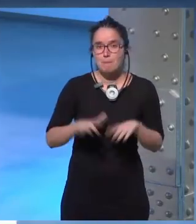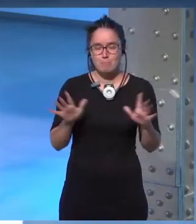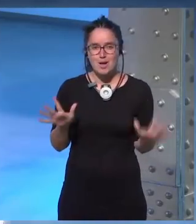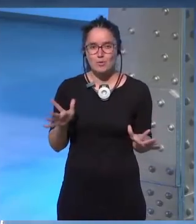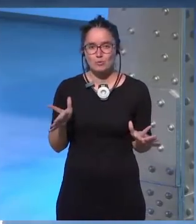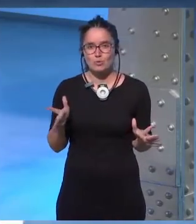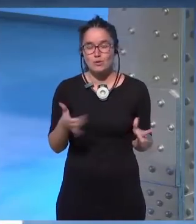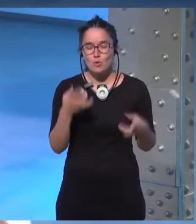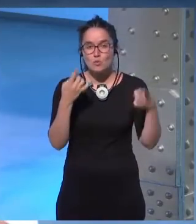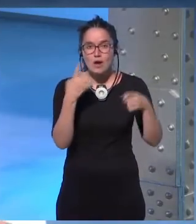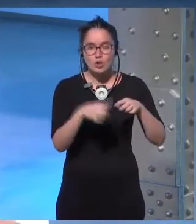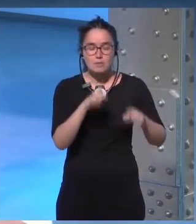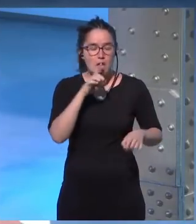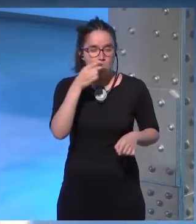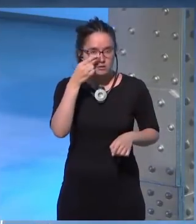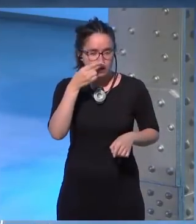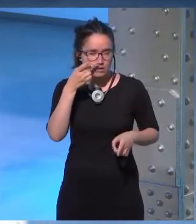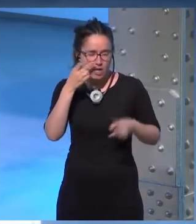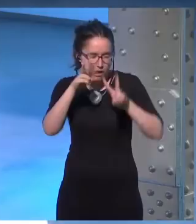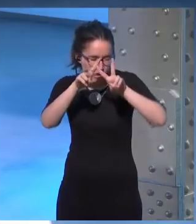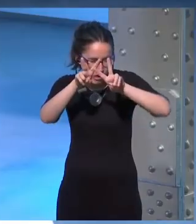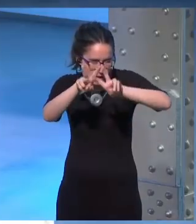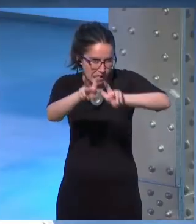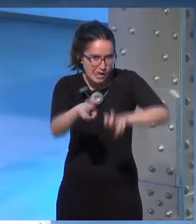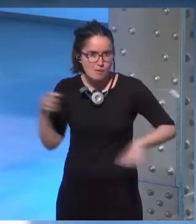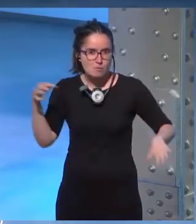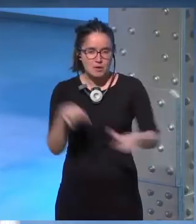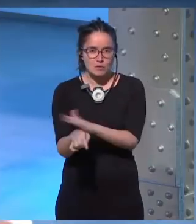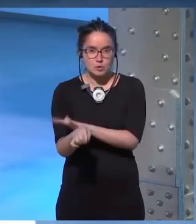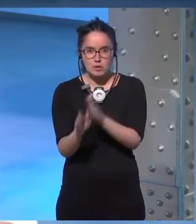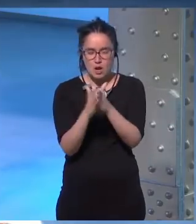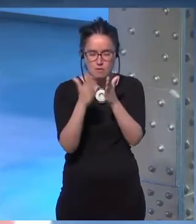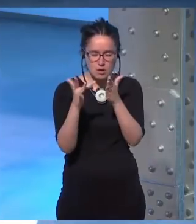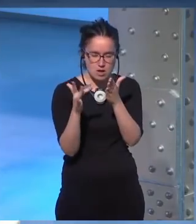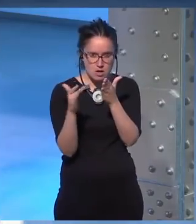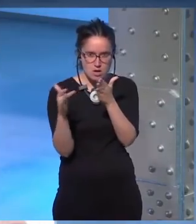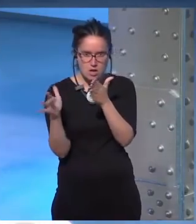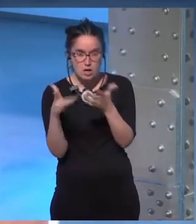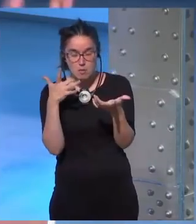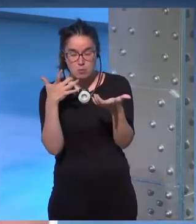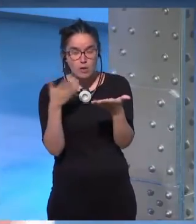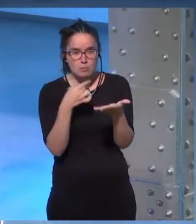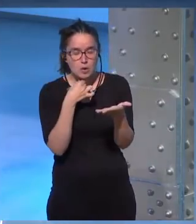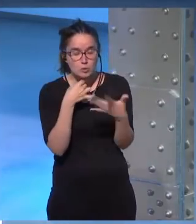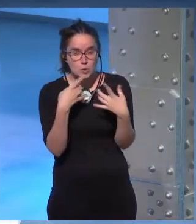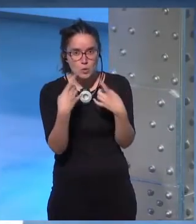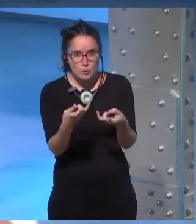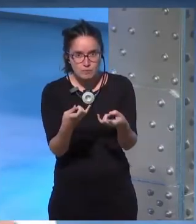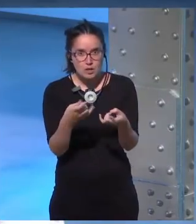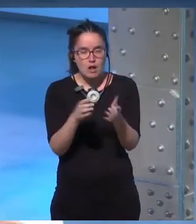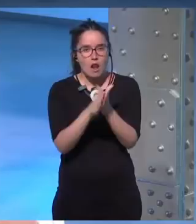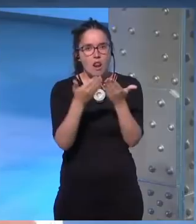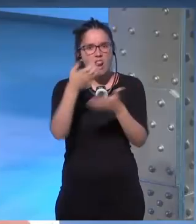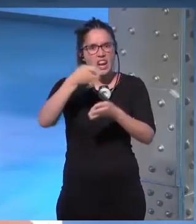cuando algo me interesa pues me meto de lleno y cuando llego al final de un libro que me ha llamado la atención veo la lista de